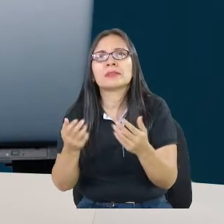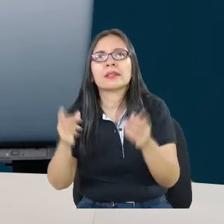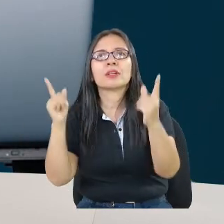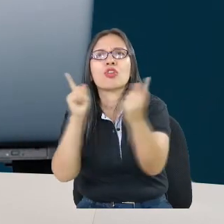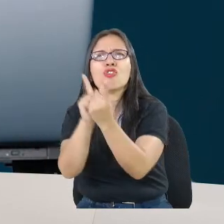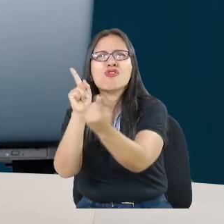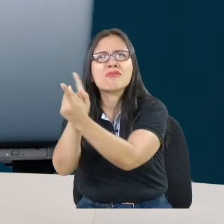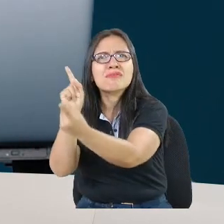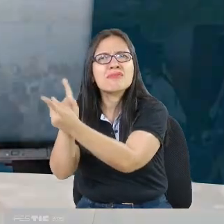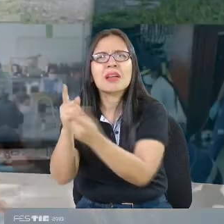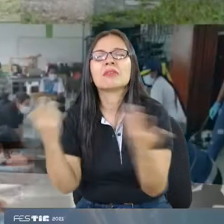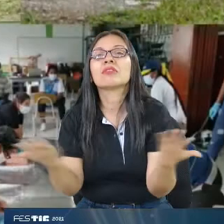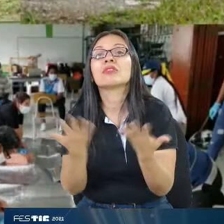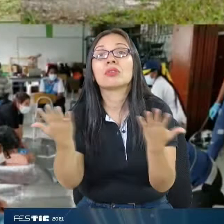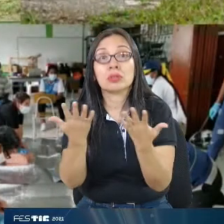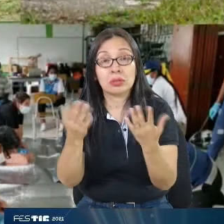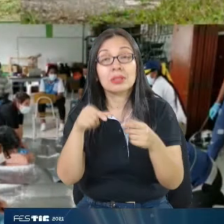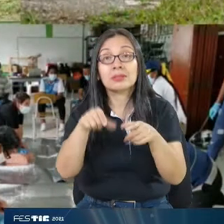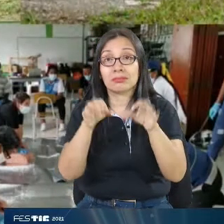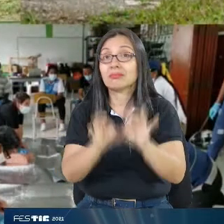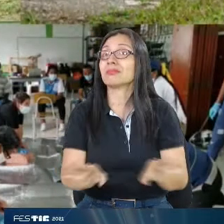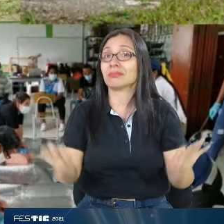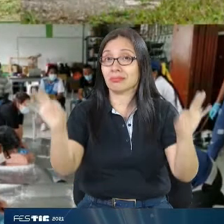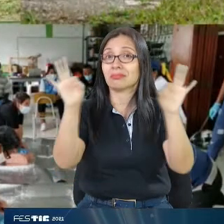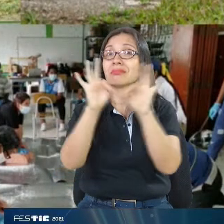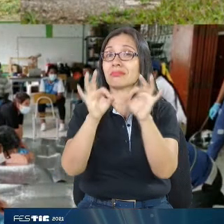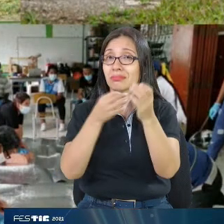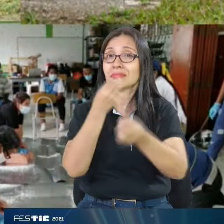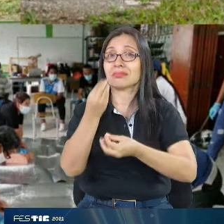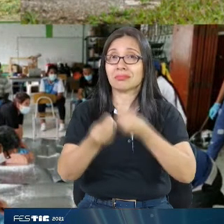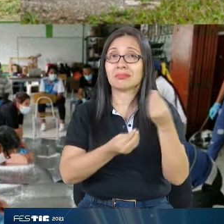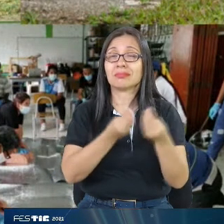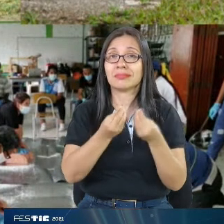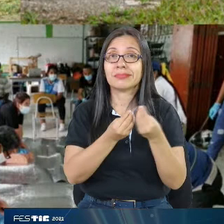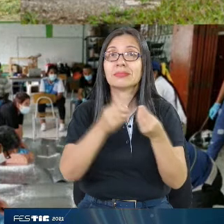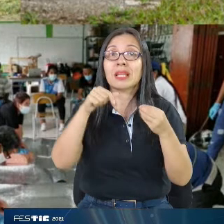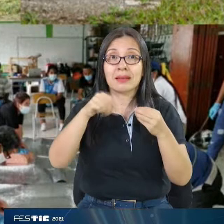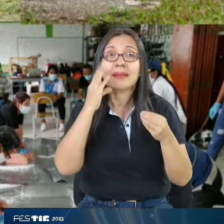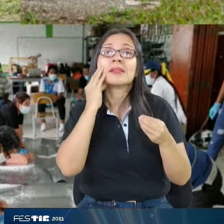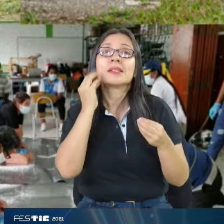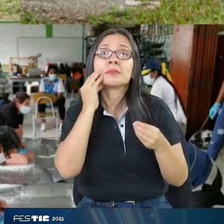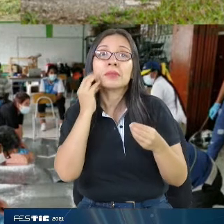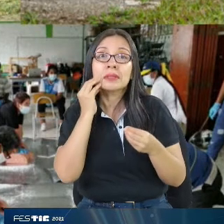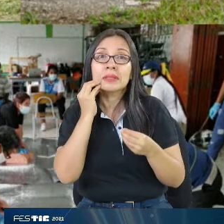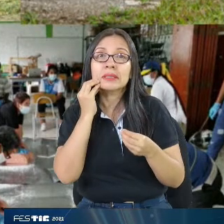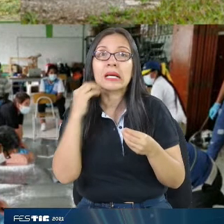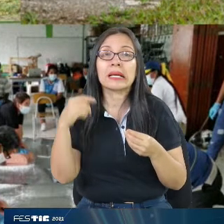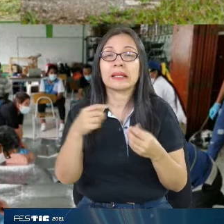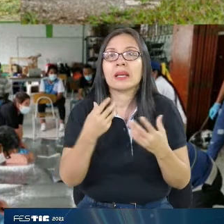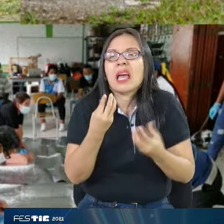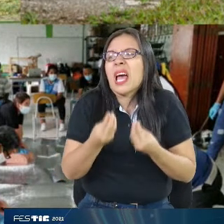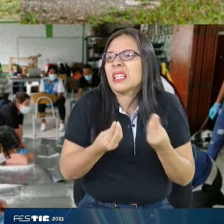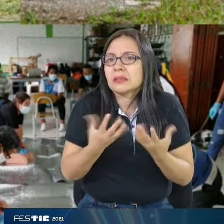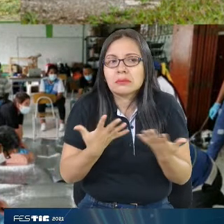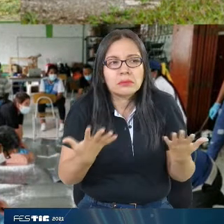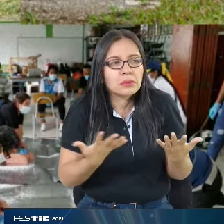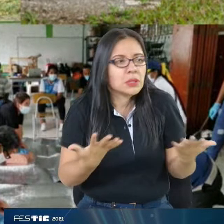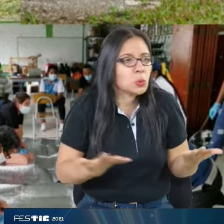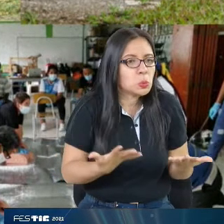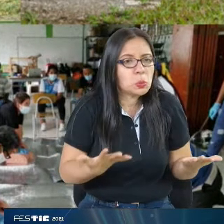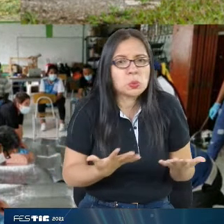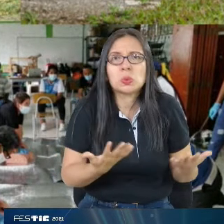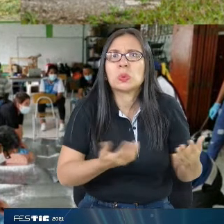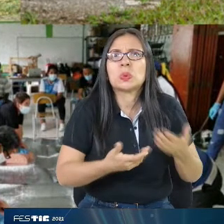Eso es importante considerarlo. lo que hacemos en esta experiencia. Saber qué hacer en caso también de que se emita una